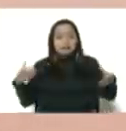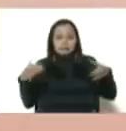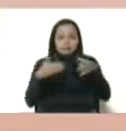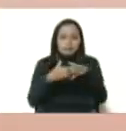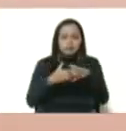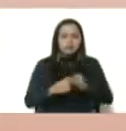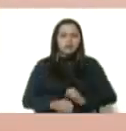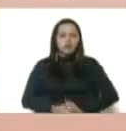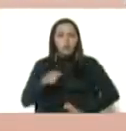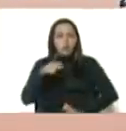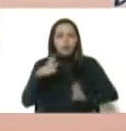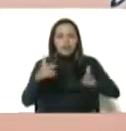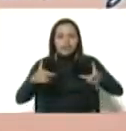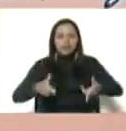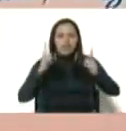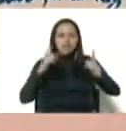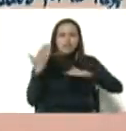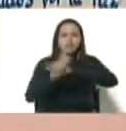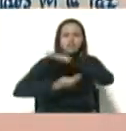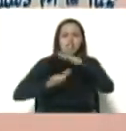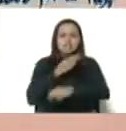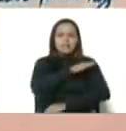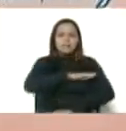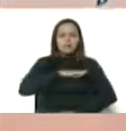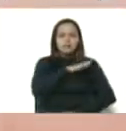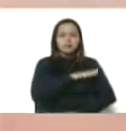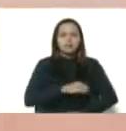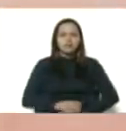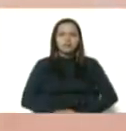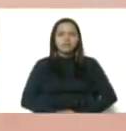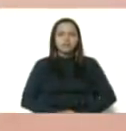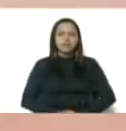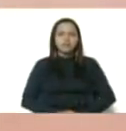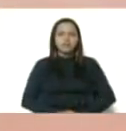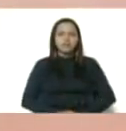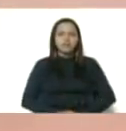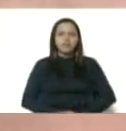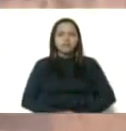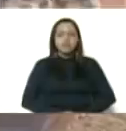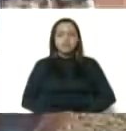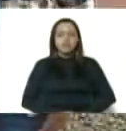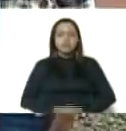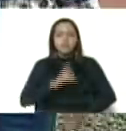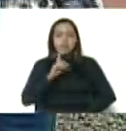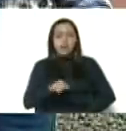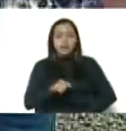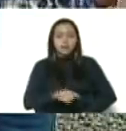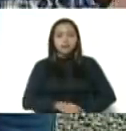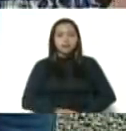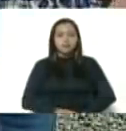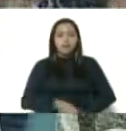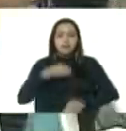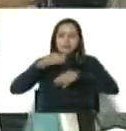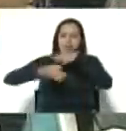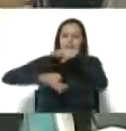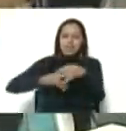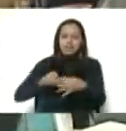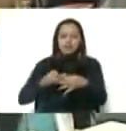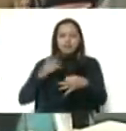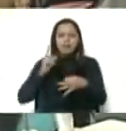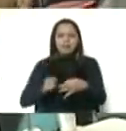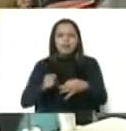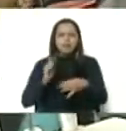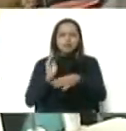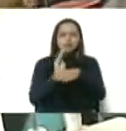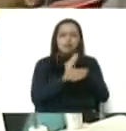Hoy inaugurando esta base de misiones, presidente, instruyendo a usted en que territorialicemos todo el